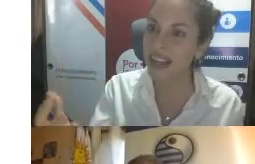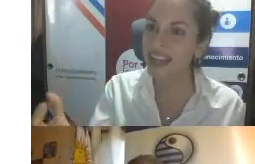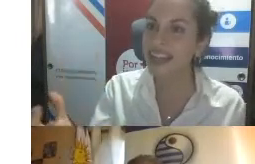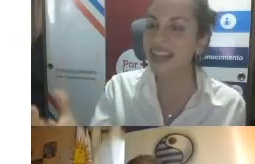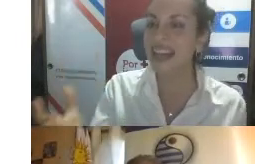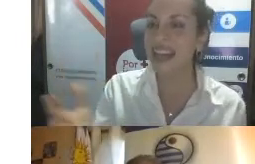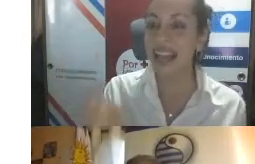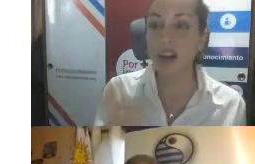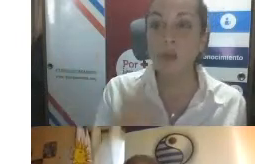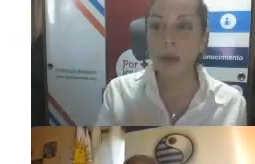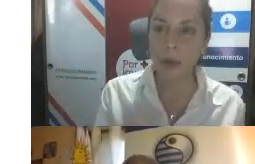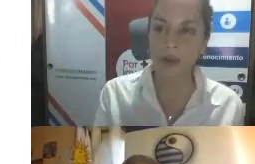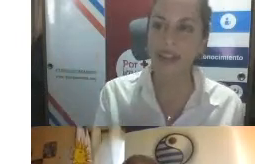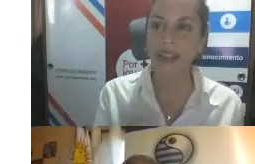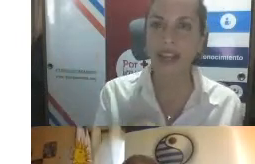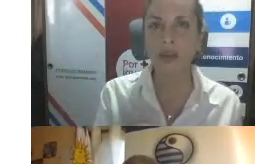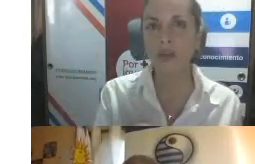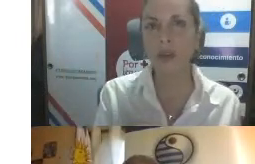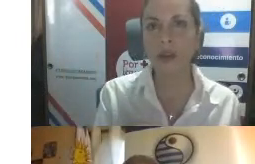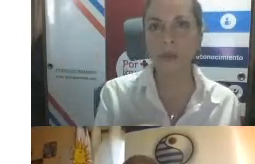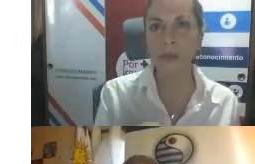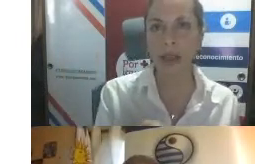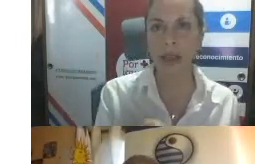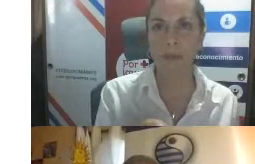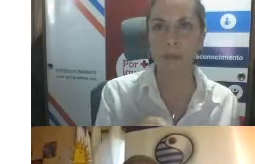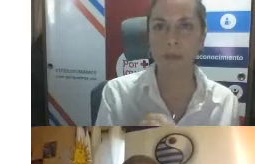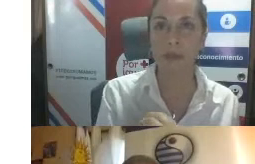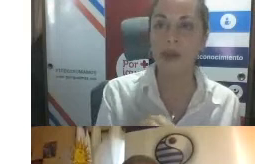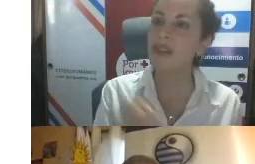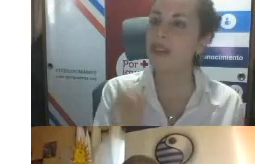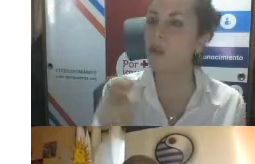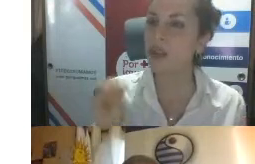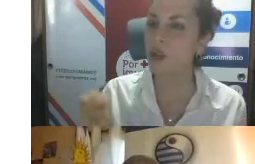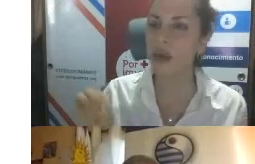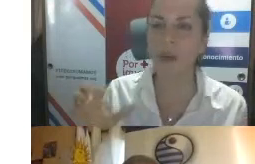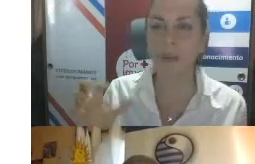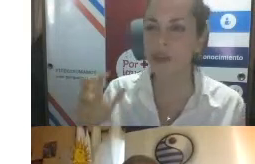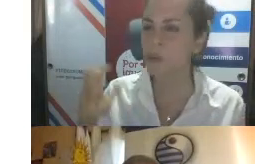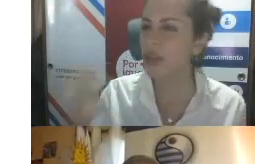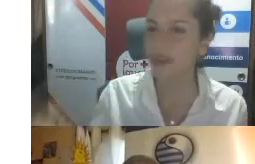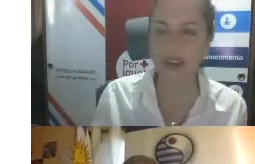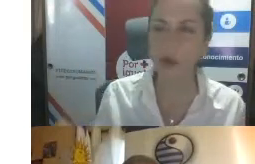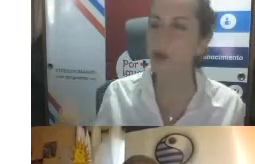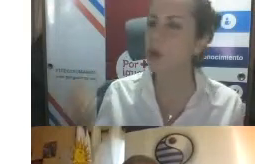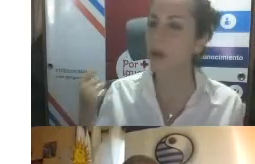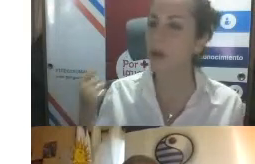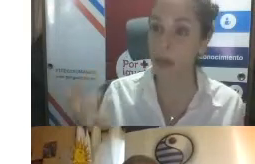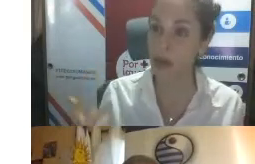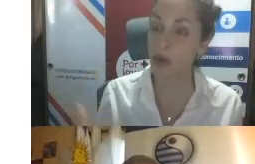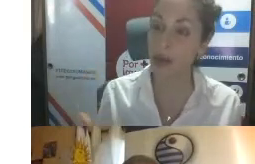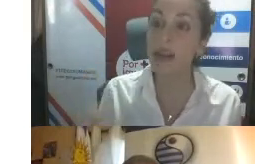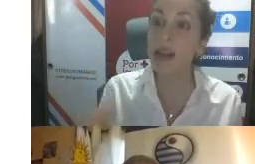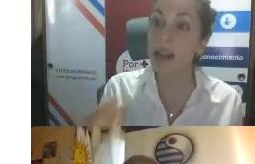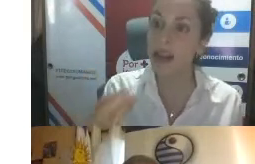activa. Y algo muy importante, que no es solo... Vieron que a veces se escucha esto, bueno, se puede hacer todo, bueno,